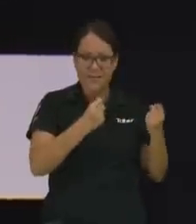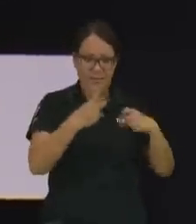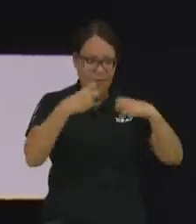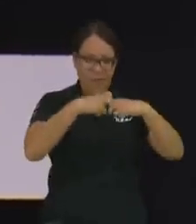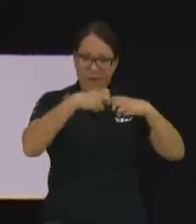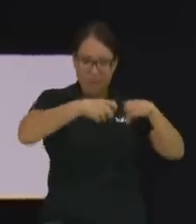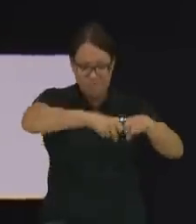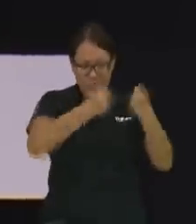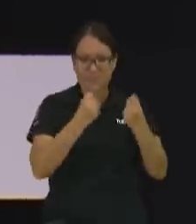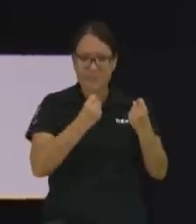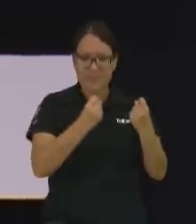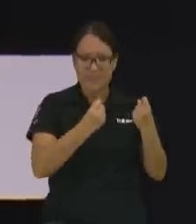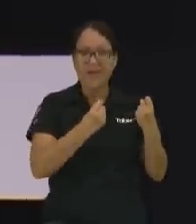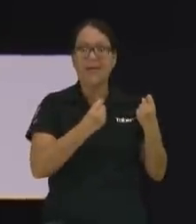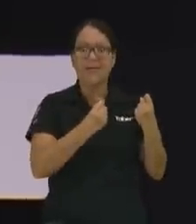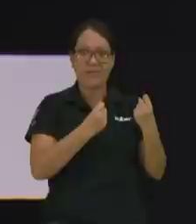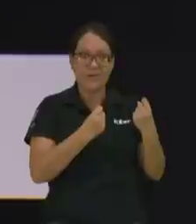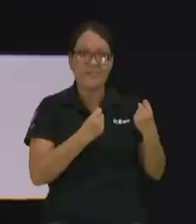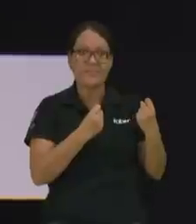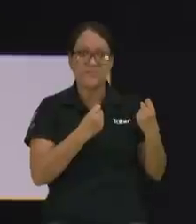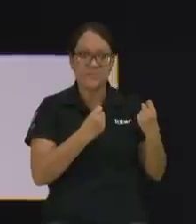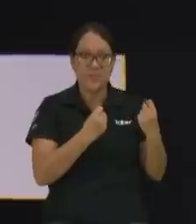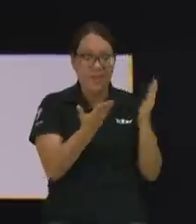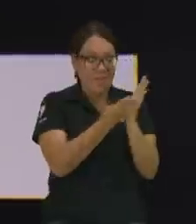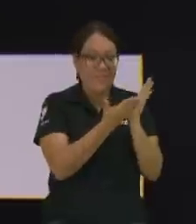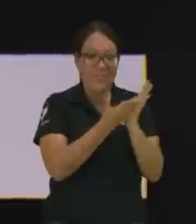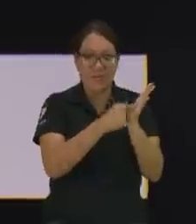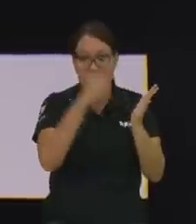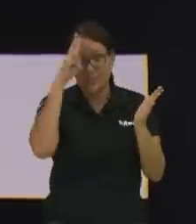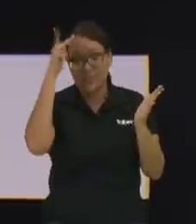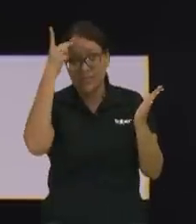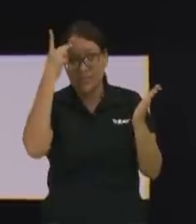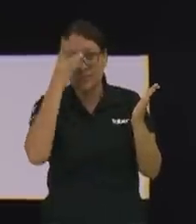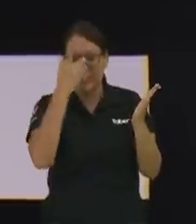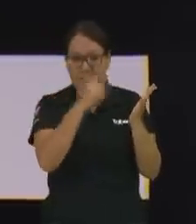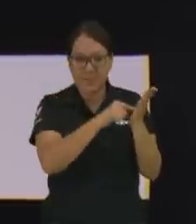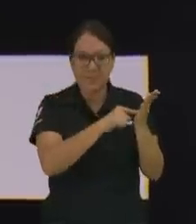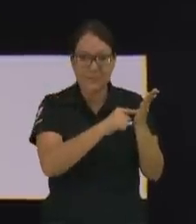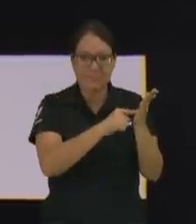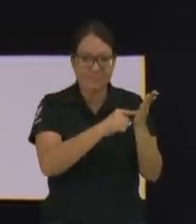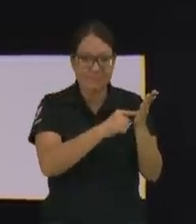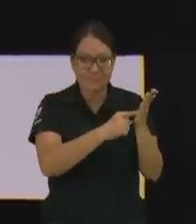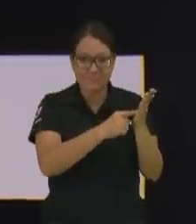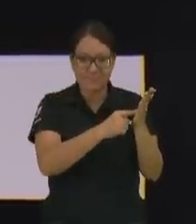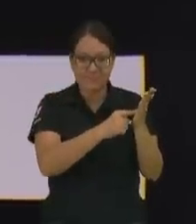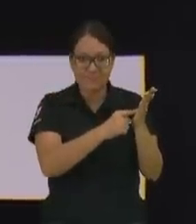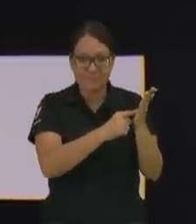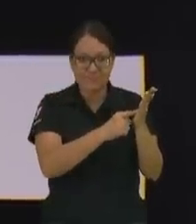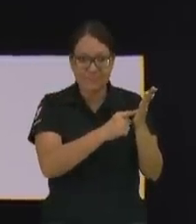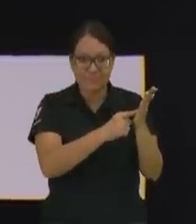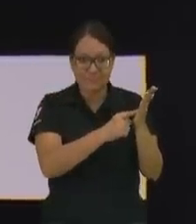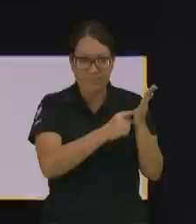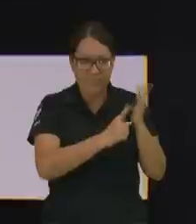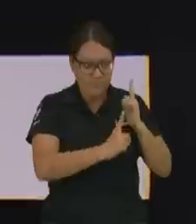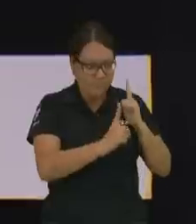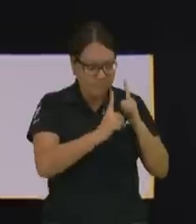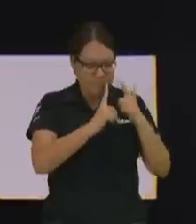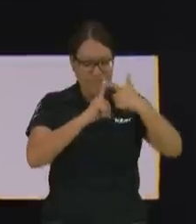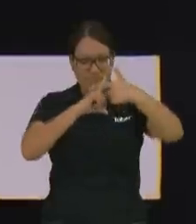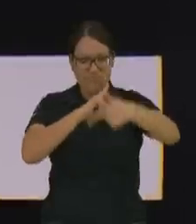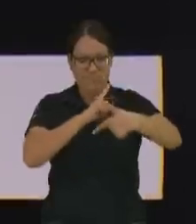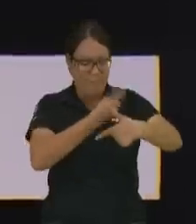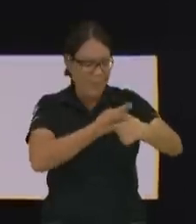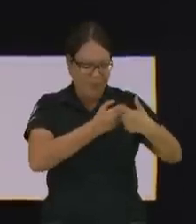y los tuétanos ¿Sabe qué significa? Que la palabra del Señor es quirúrgica Y nos va separando